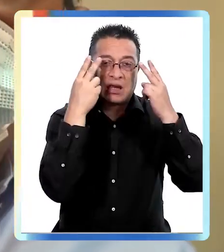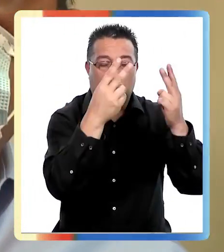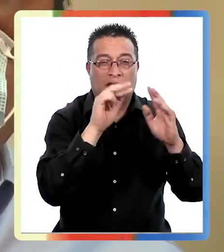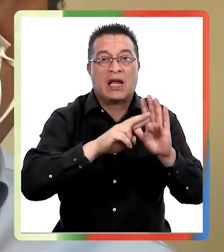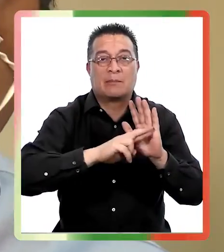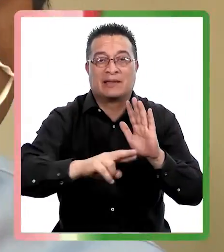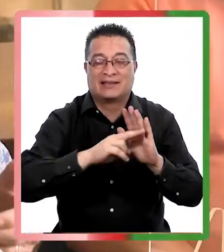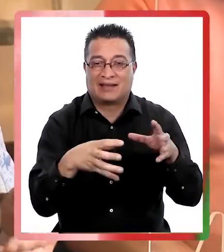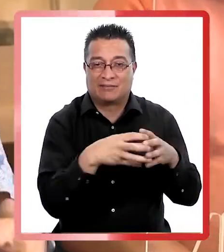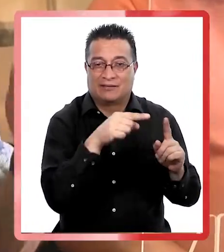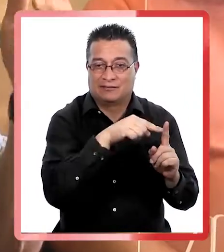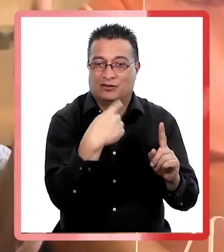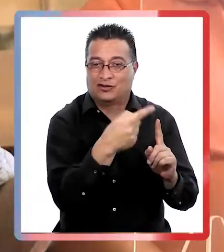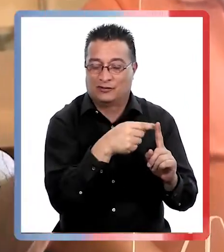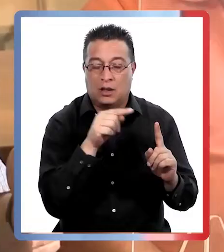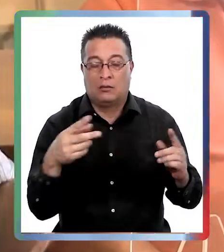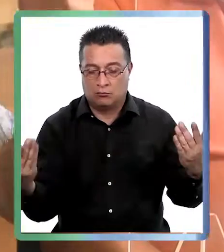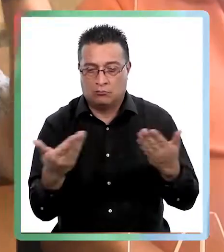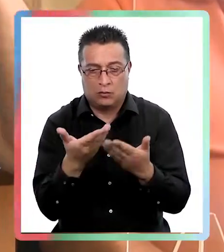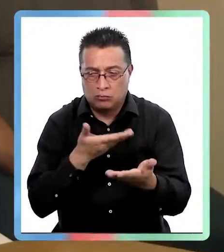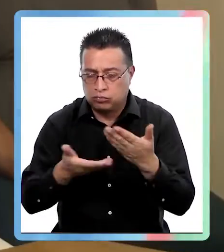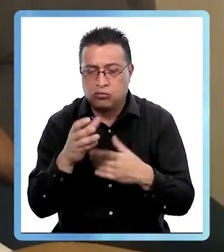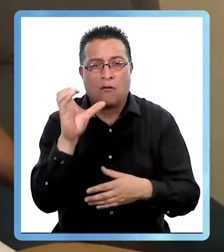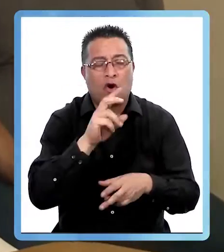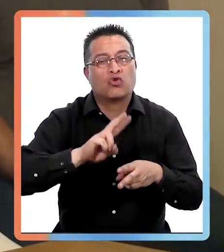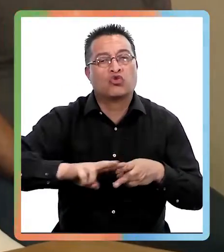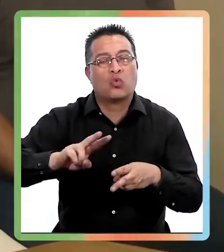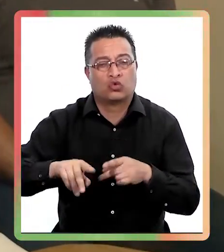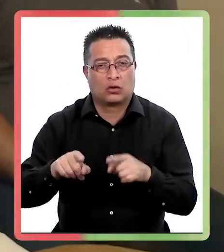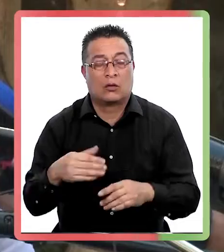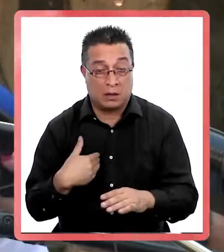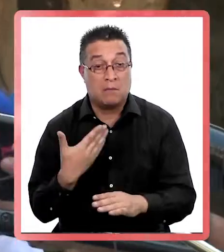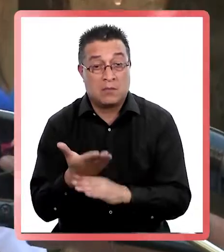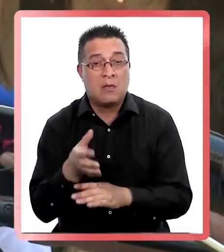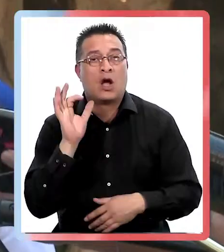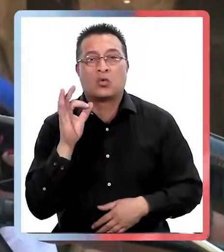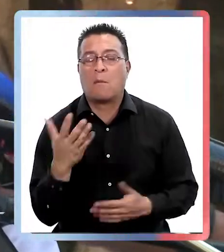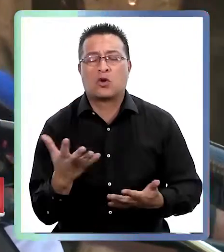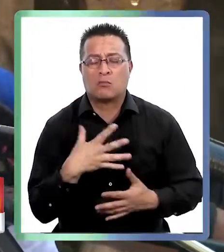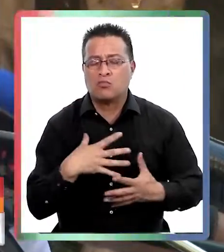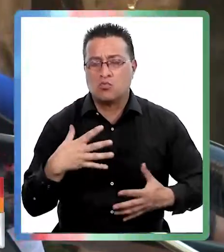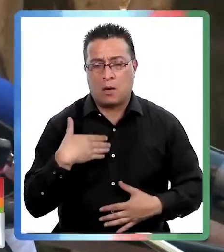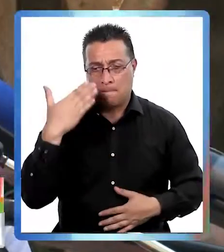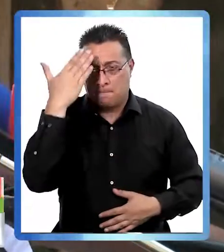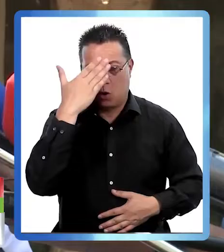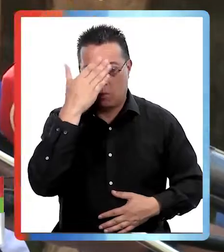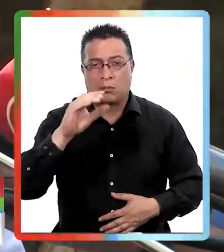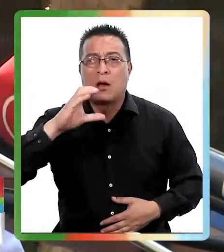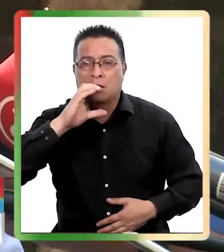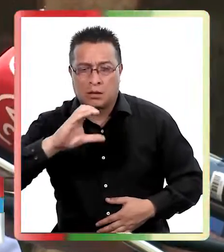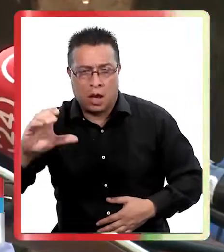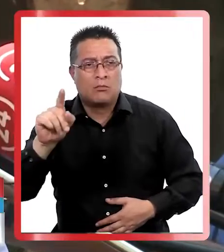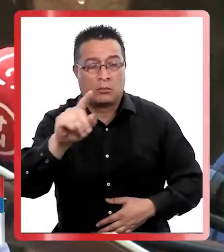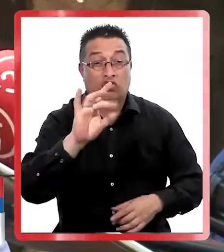representantes de los gremios del mismo rubro, con el objetivo de buscar una solución a esta problemática. Pedimos esta reunión porque estamos muy preocupados, sobre todo en